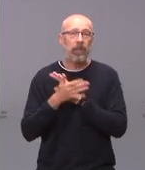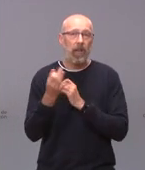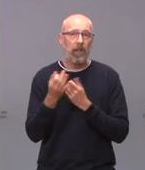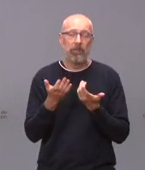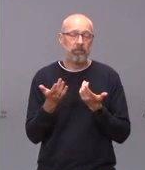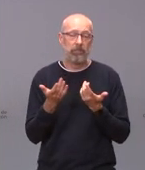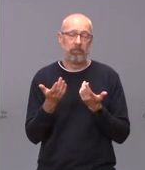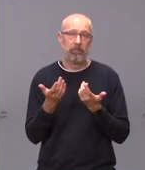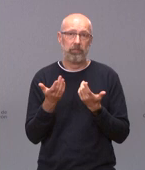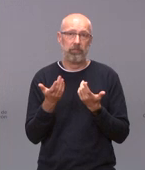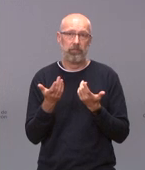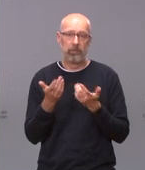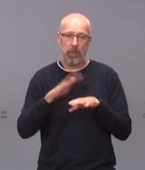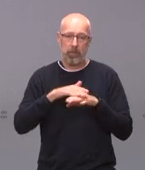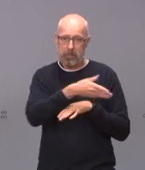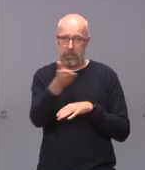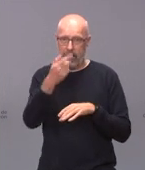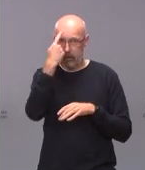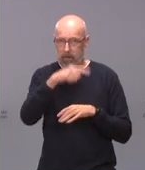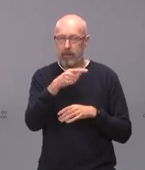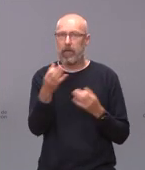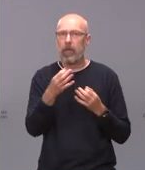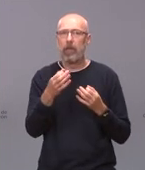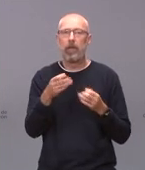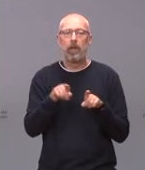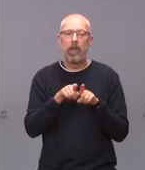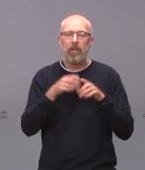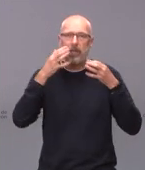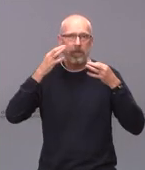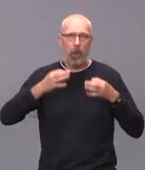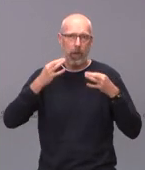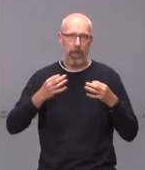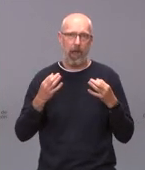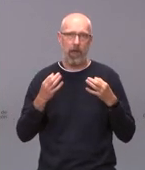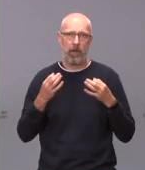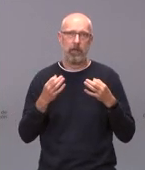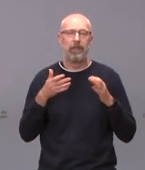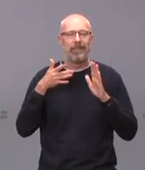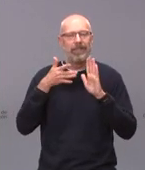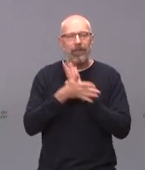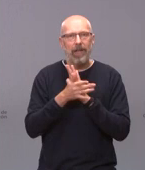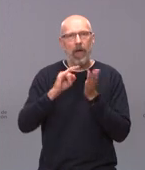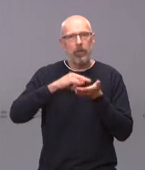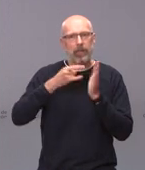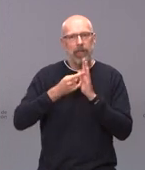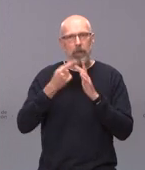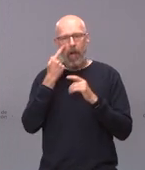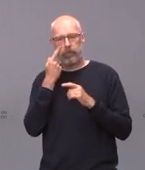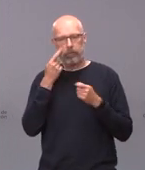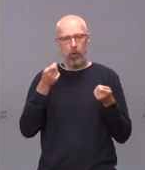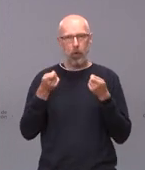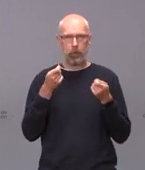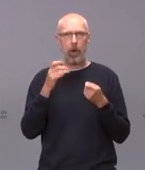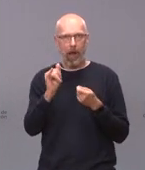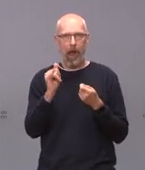transmitir a la población es seguridad ¿por qué? porque eso quiere decir que hay un sistema de vigilancia de los efectos